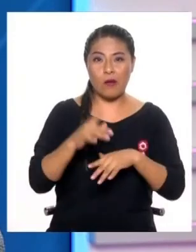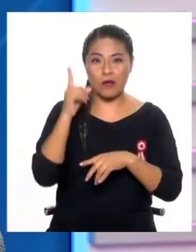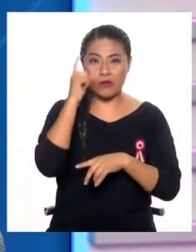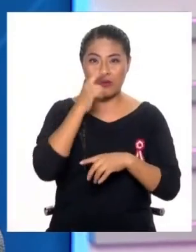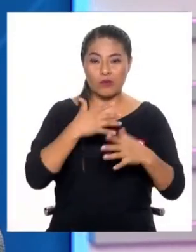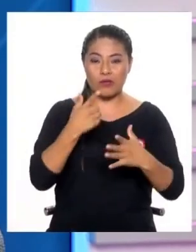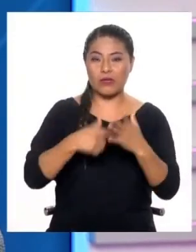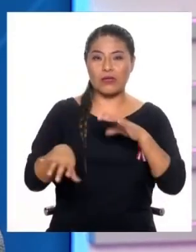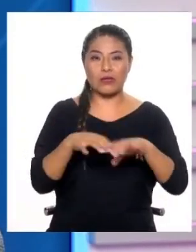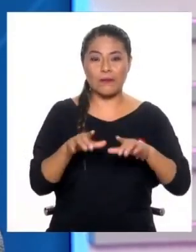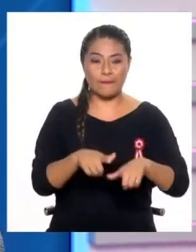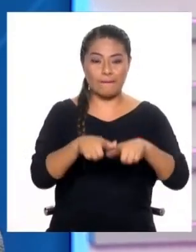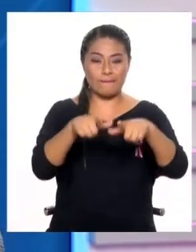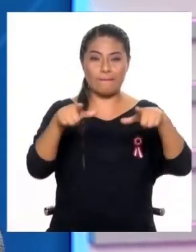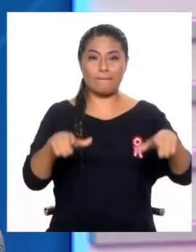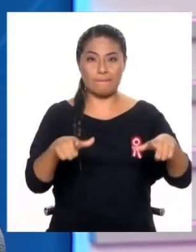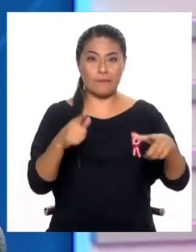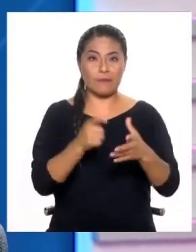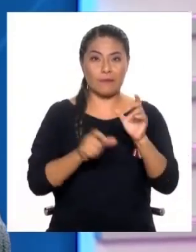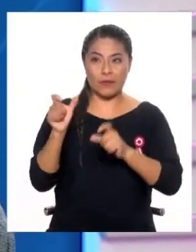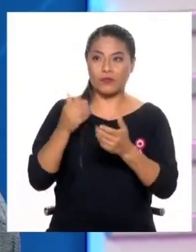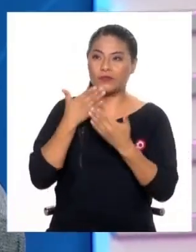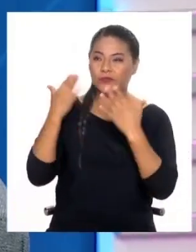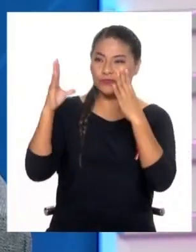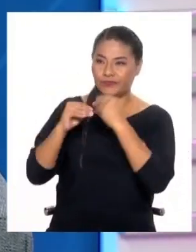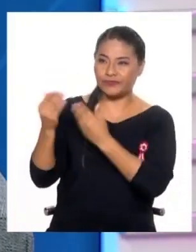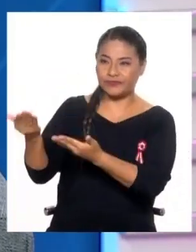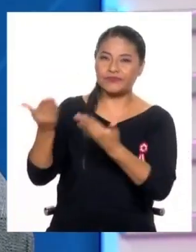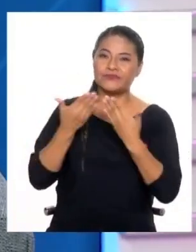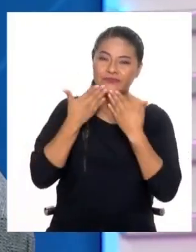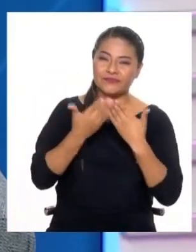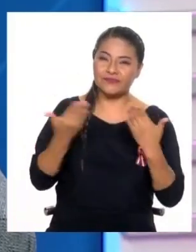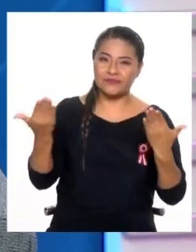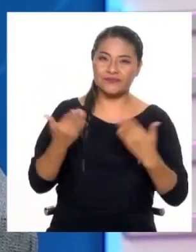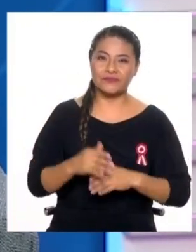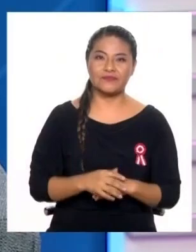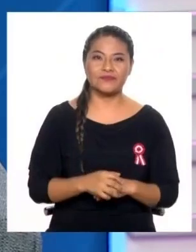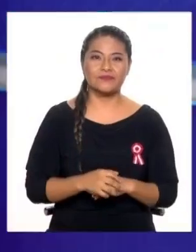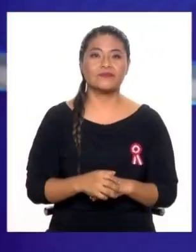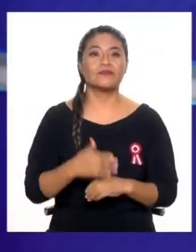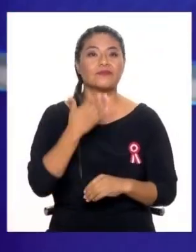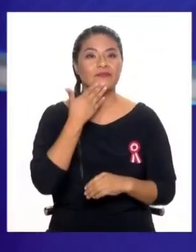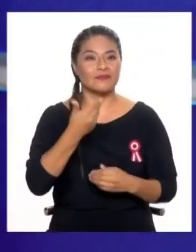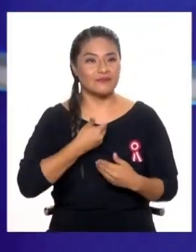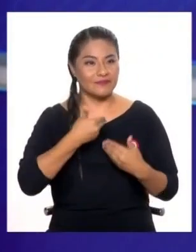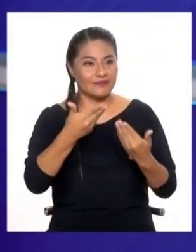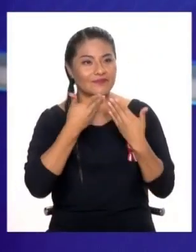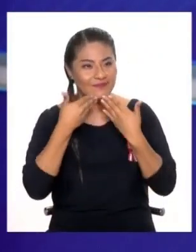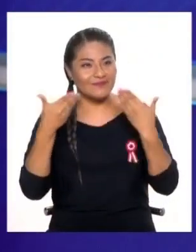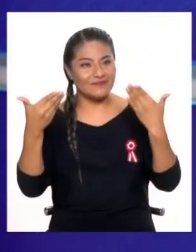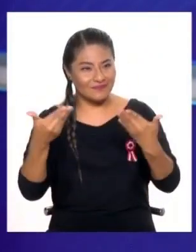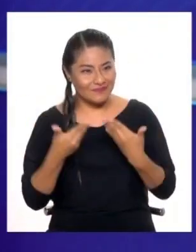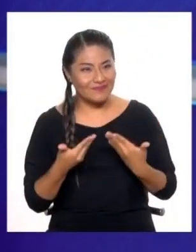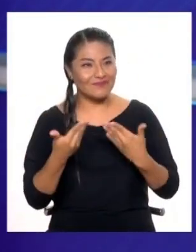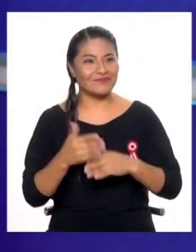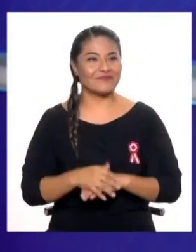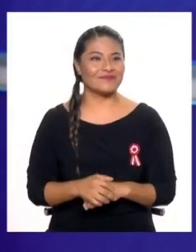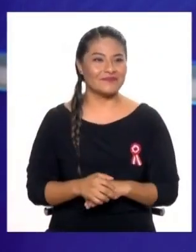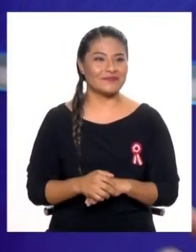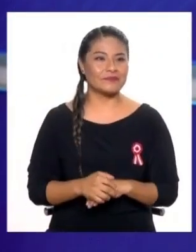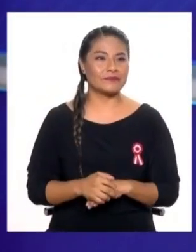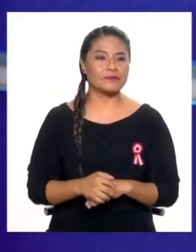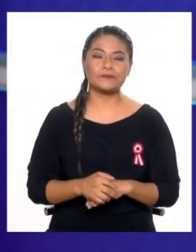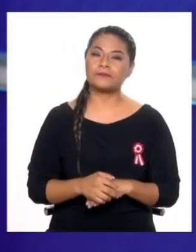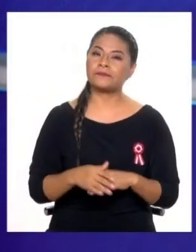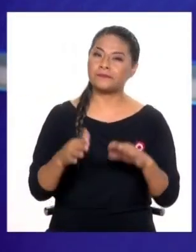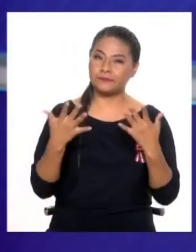qué hacer con esas personas. Así que buenas noches Aldo, muchas gracias por estar con nosotros. Maite, a por la invitación, muchas gracias por estar aquí en tu programa. Más o menos